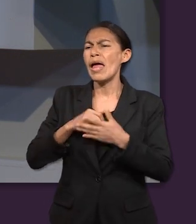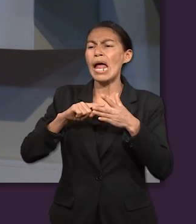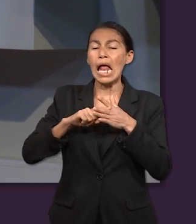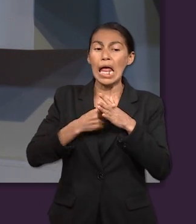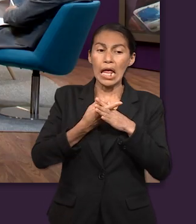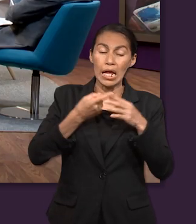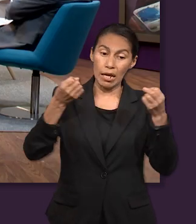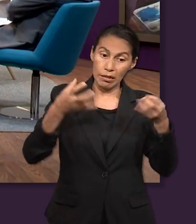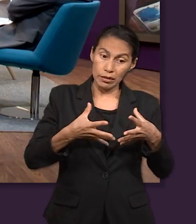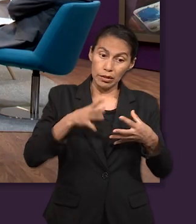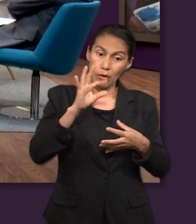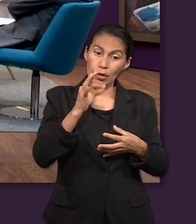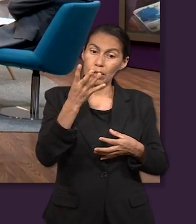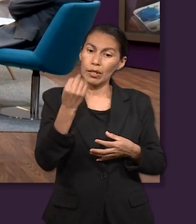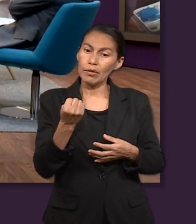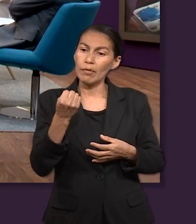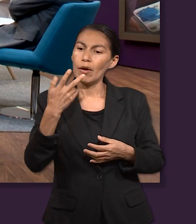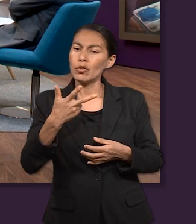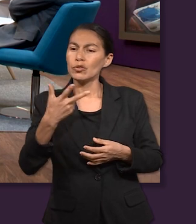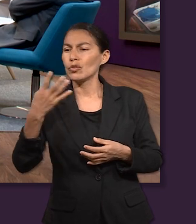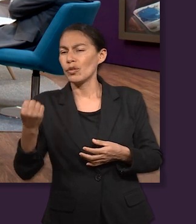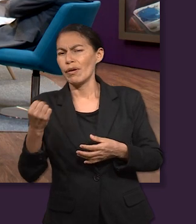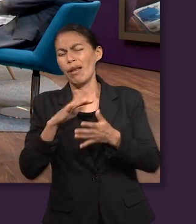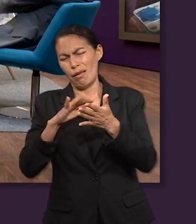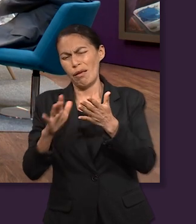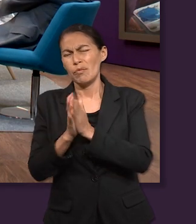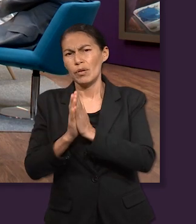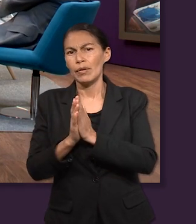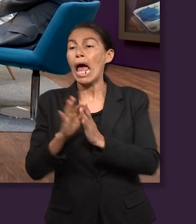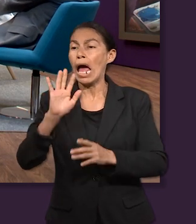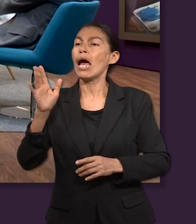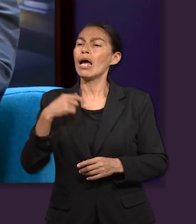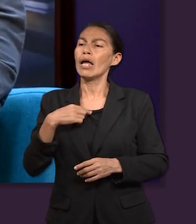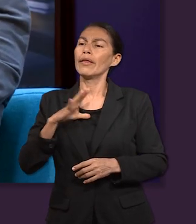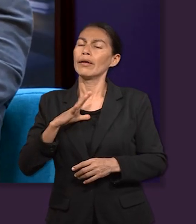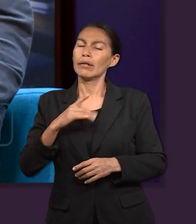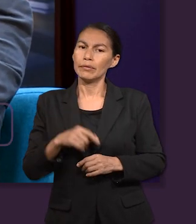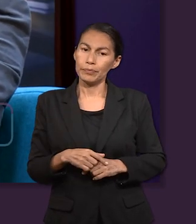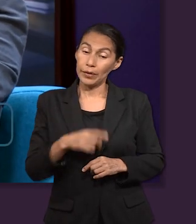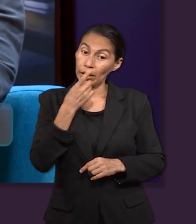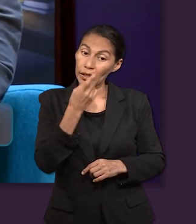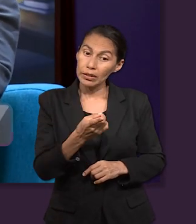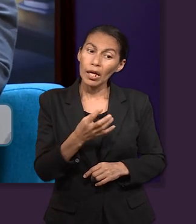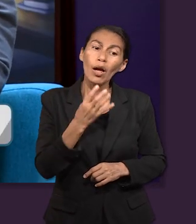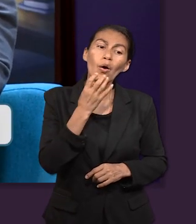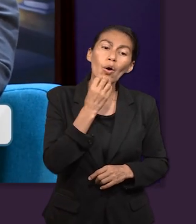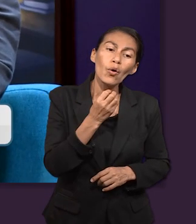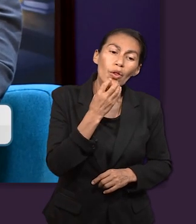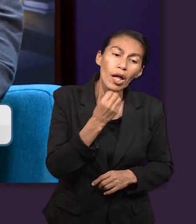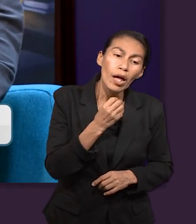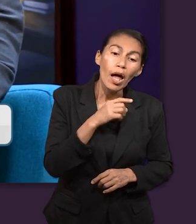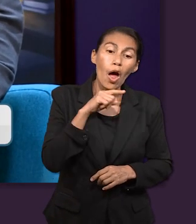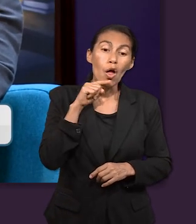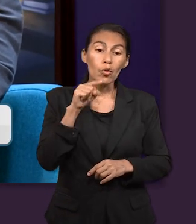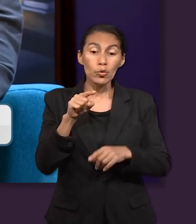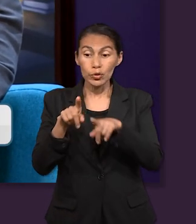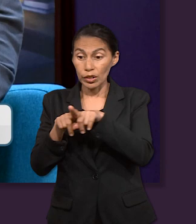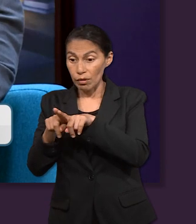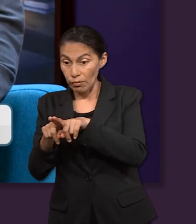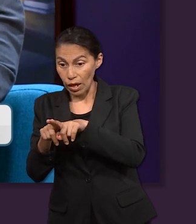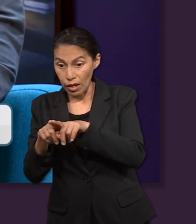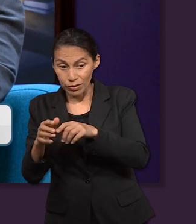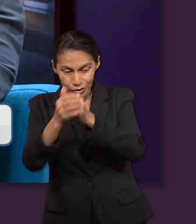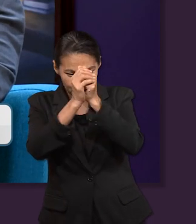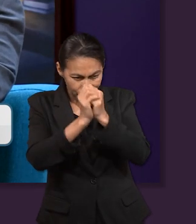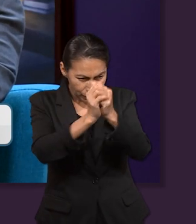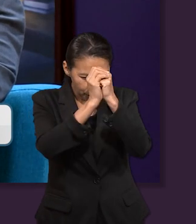Génesis 49, 8. 8 y 9. Aquí lo tengo, 49, 8. Dice, Judá, te alabarán tus hermanos,